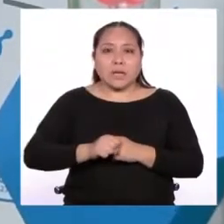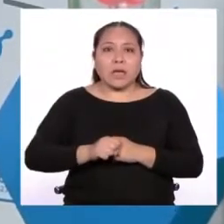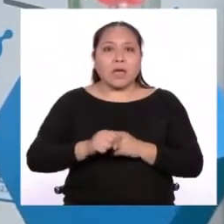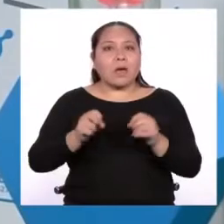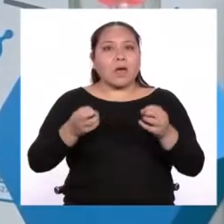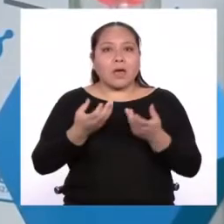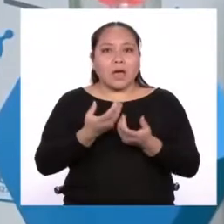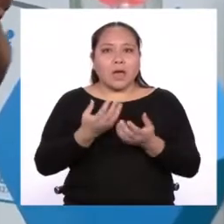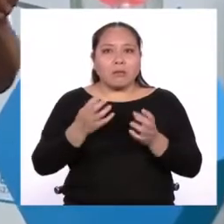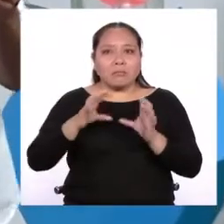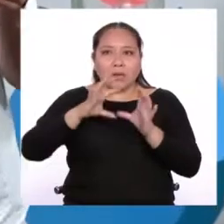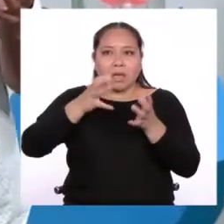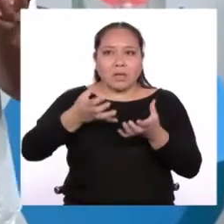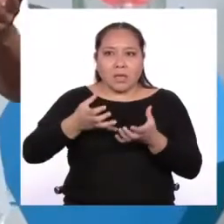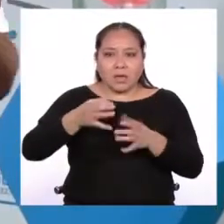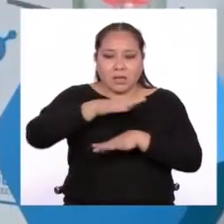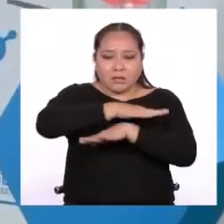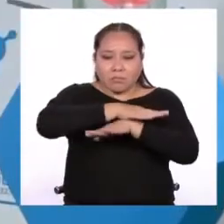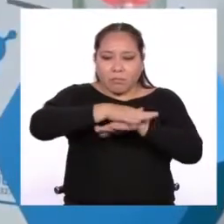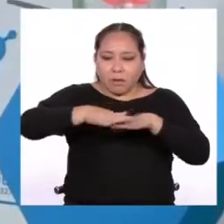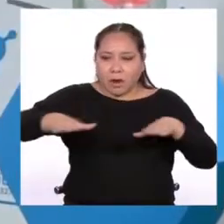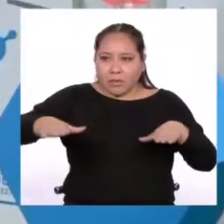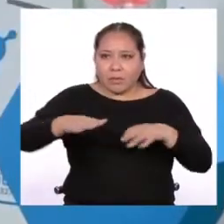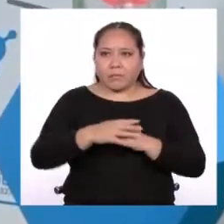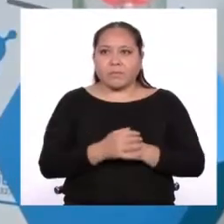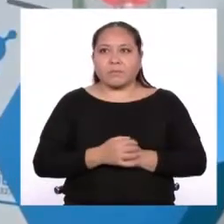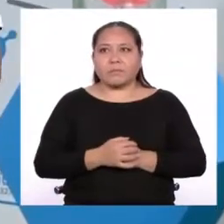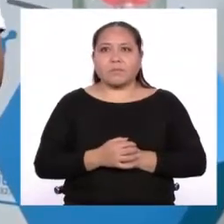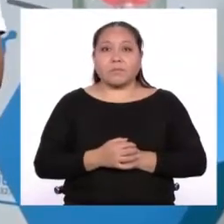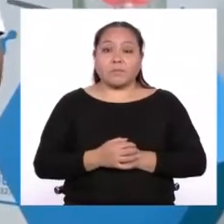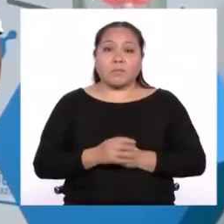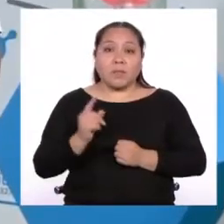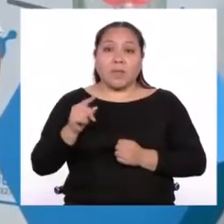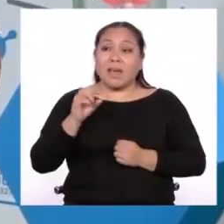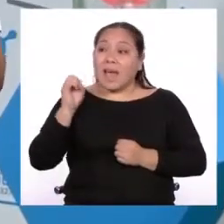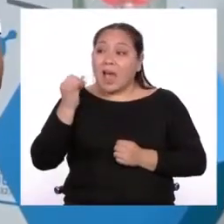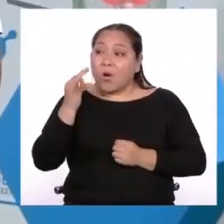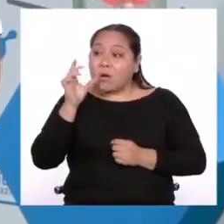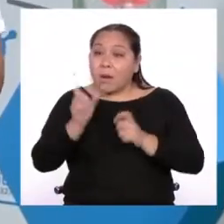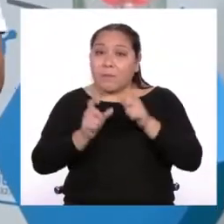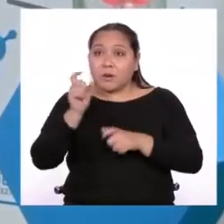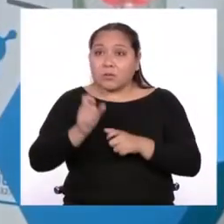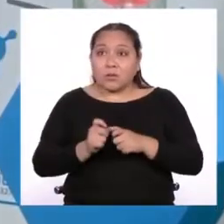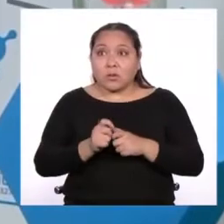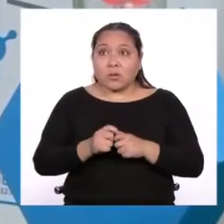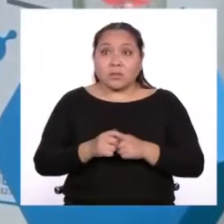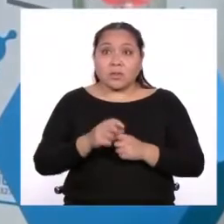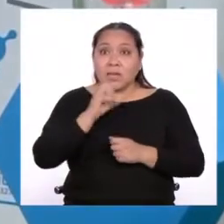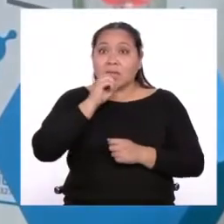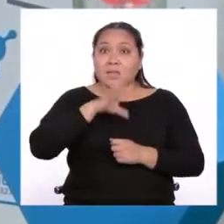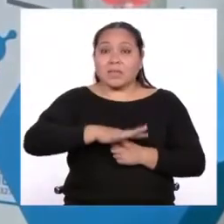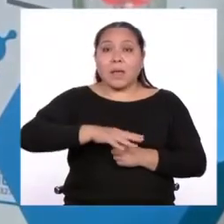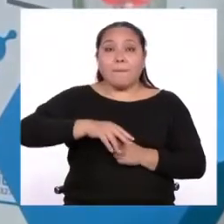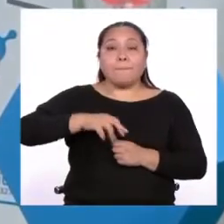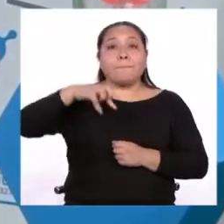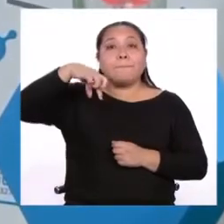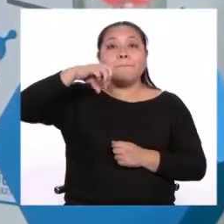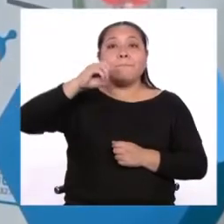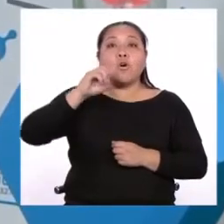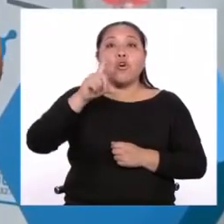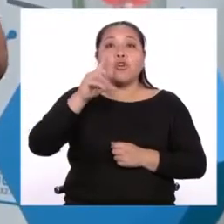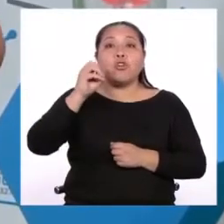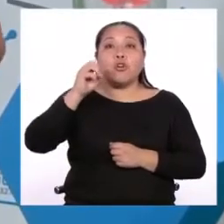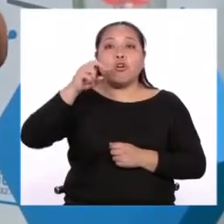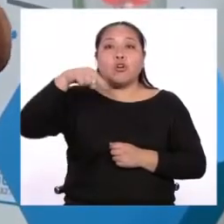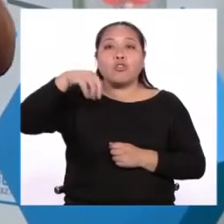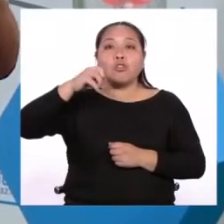plana, como este disco. Es más, según estas personas, lo que conocemos como Polo Norte estaría en el centro